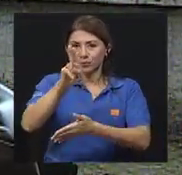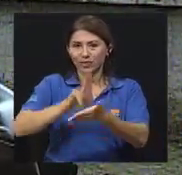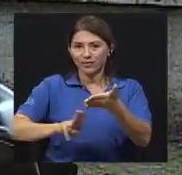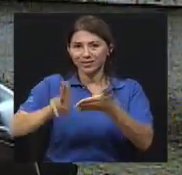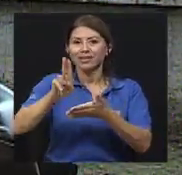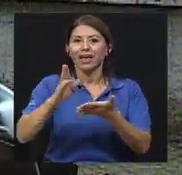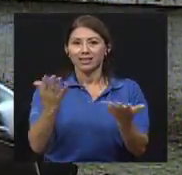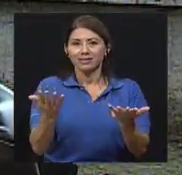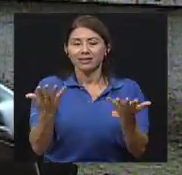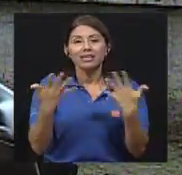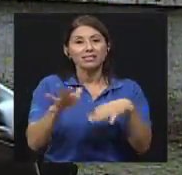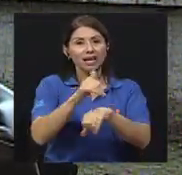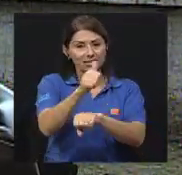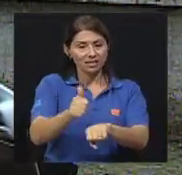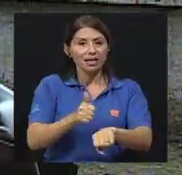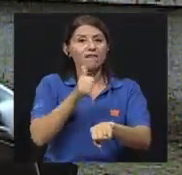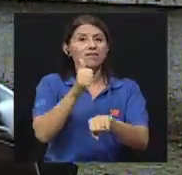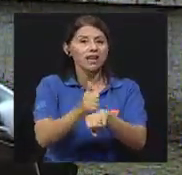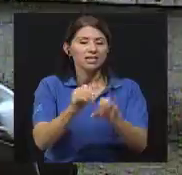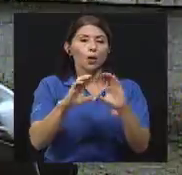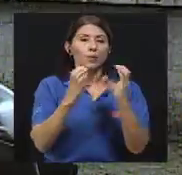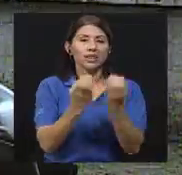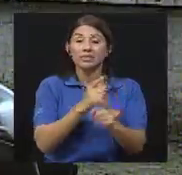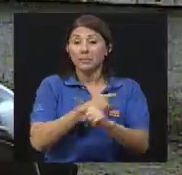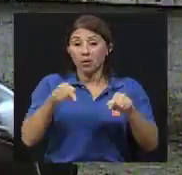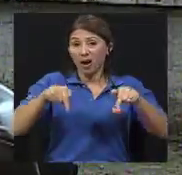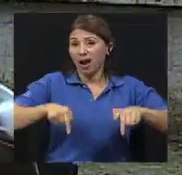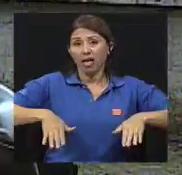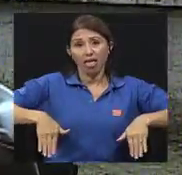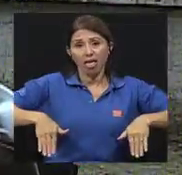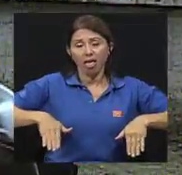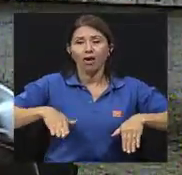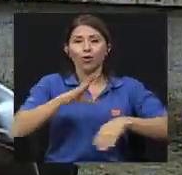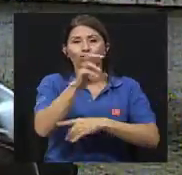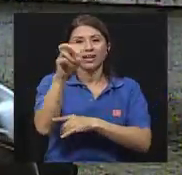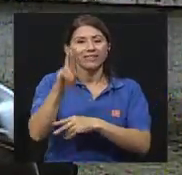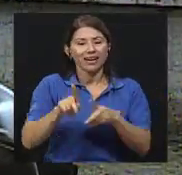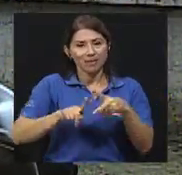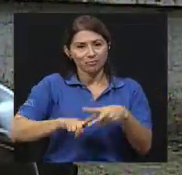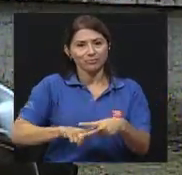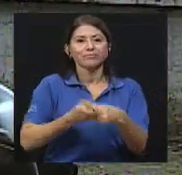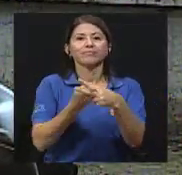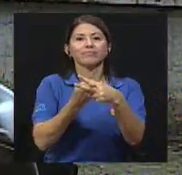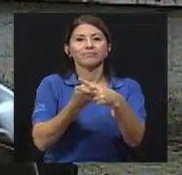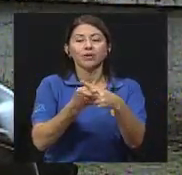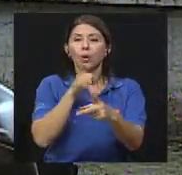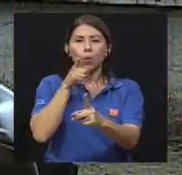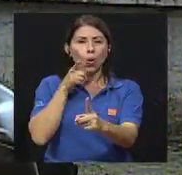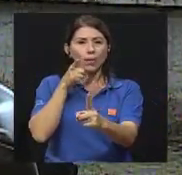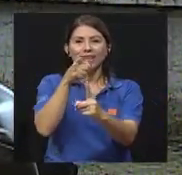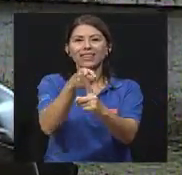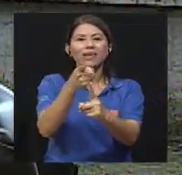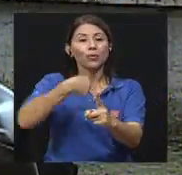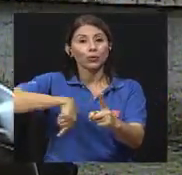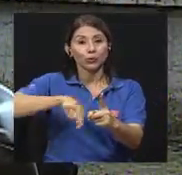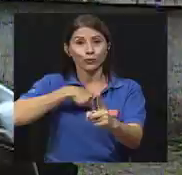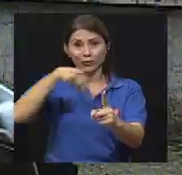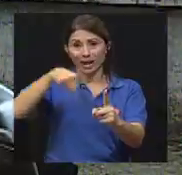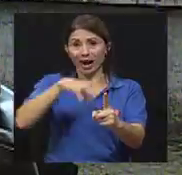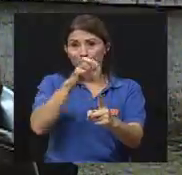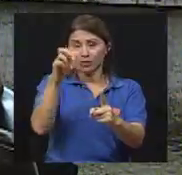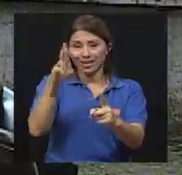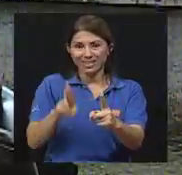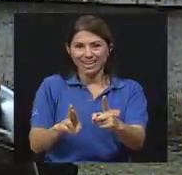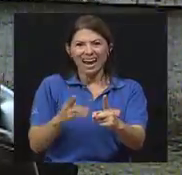Se establecen comités y demás, pero en Costa Rica todavía estamos empezando. De hecho, uno de los objetivos que tenemos en Musicoterapia Costa